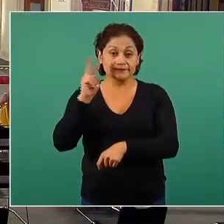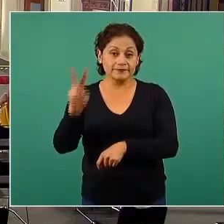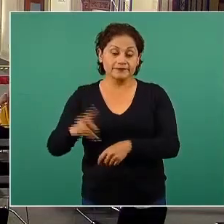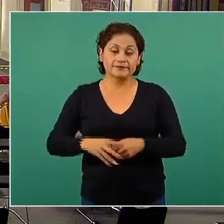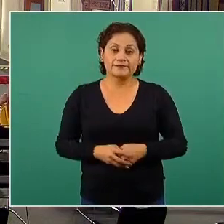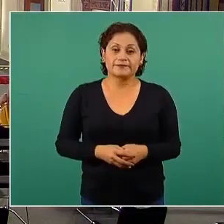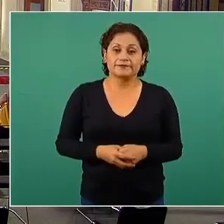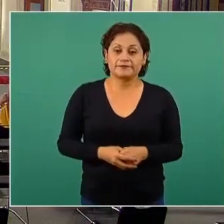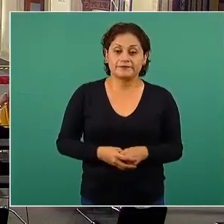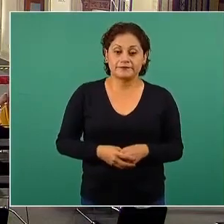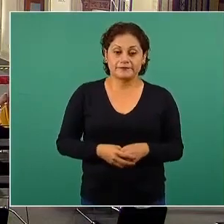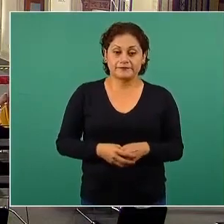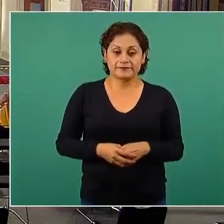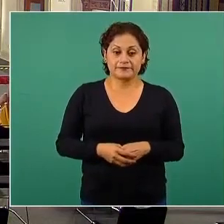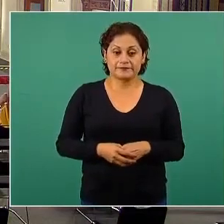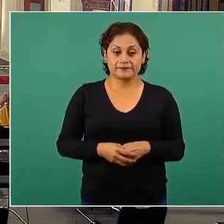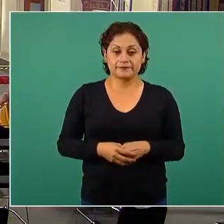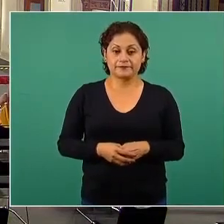Bueno,